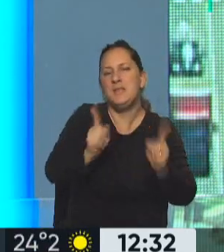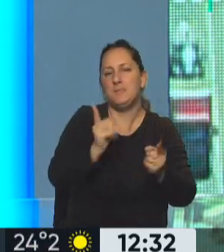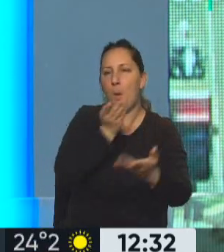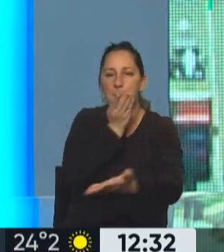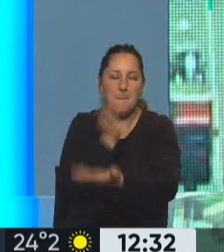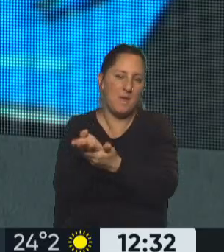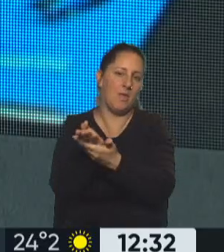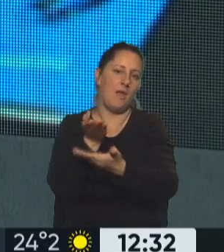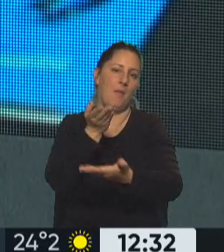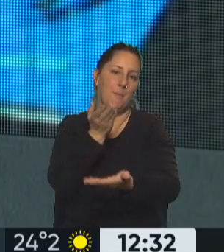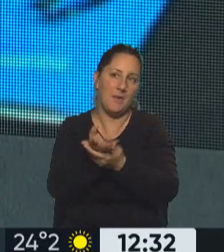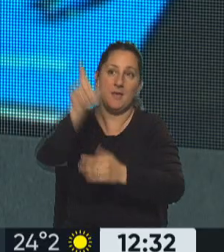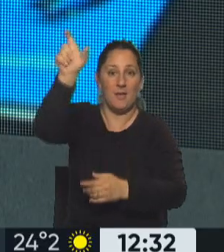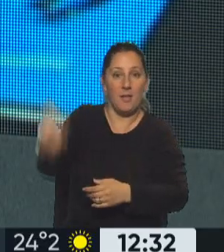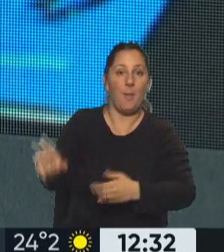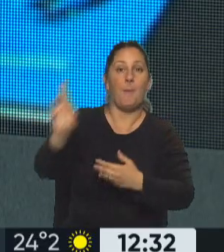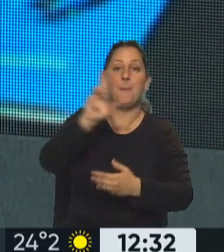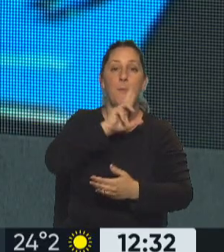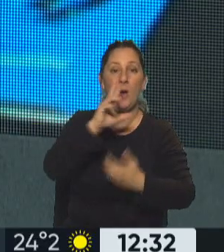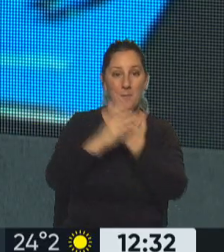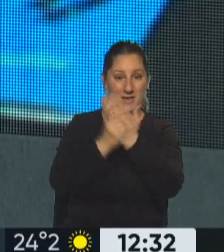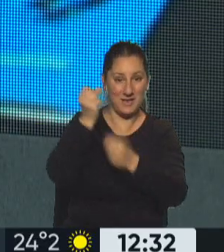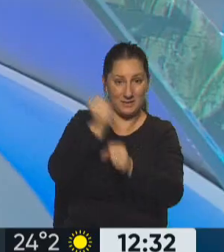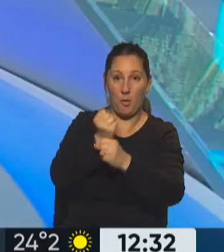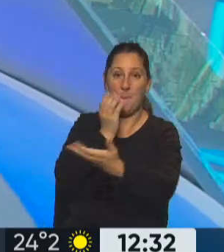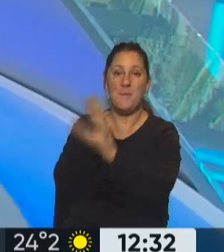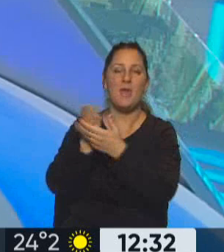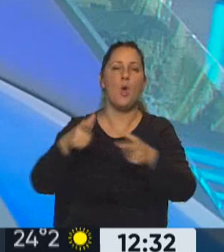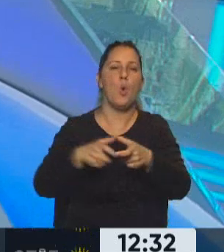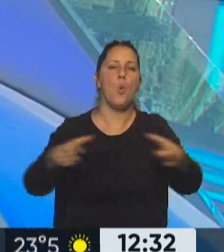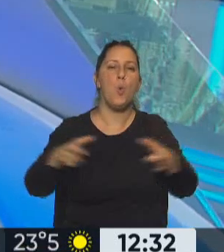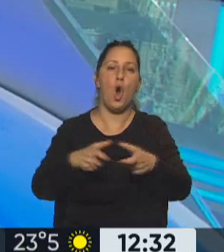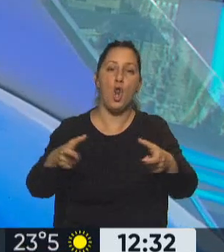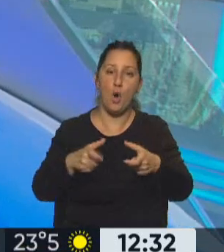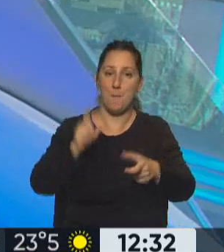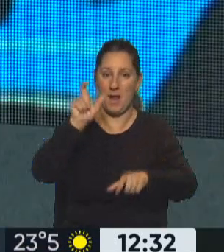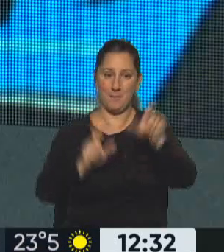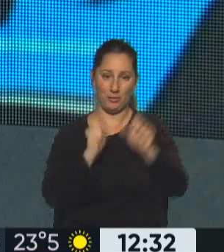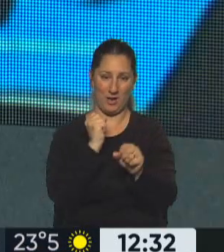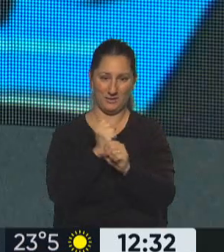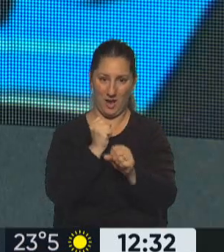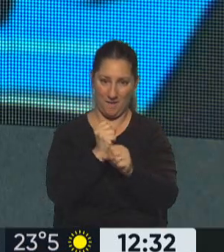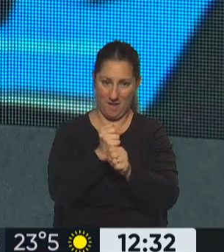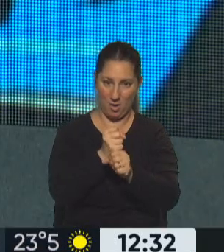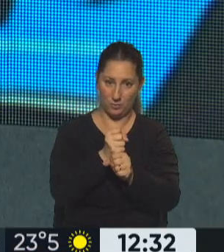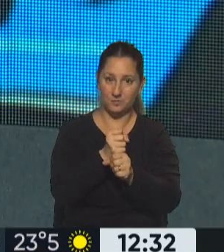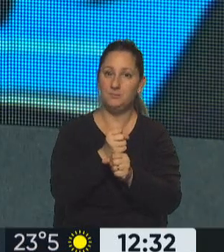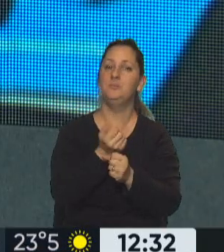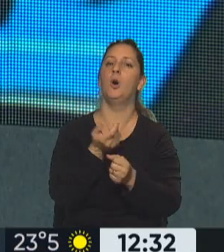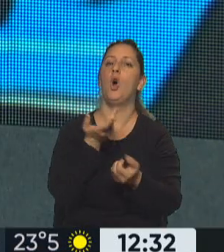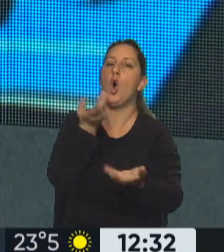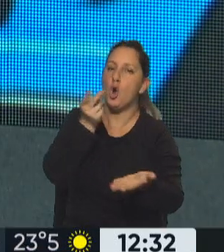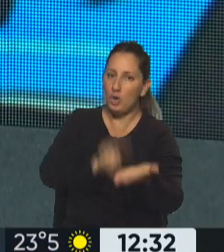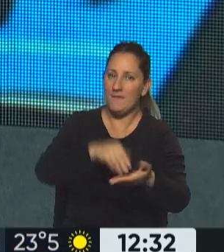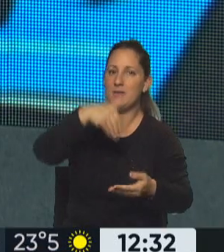todo caso que se repite a la Ministra de Trabajo, a la titular de la cartera laboral, es un bono para trabajadores. Esto es lo que le pidió, le volvió a pedir en realidad a Pablo